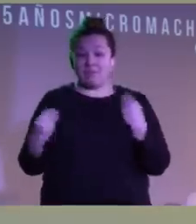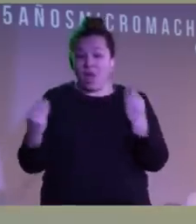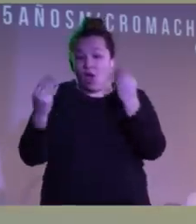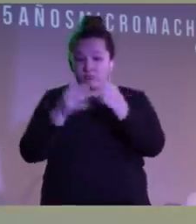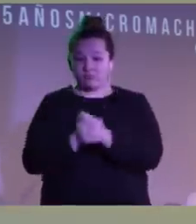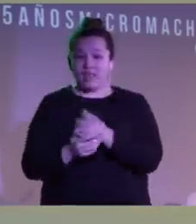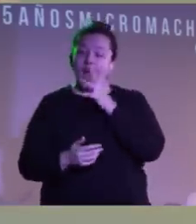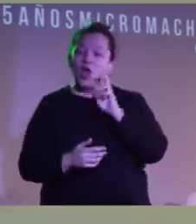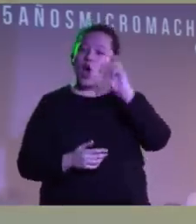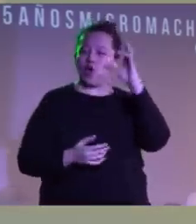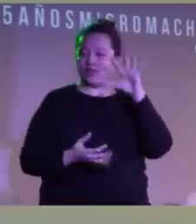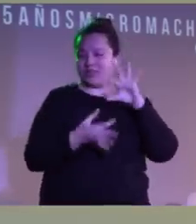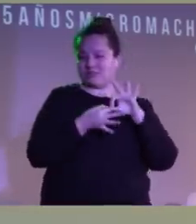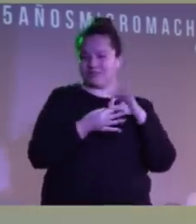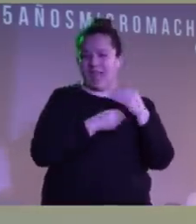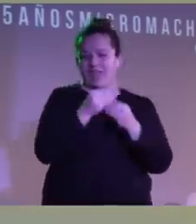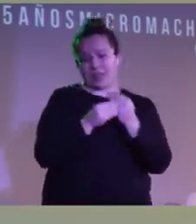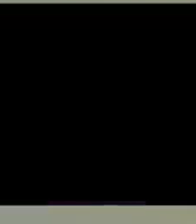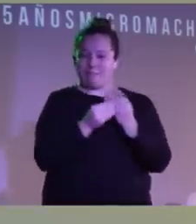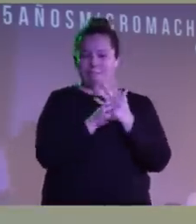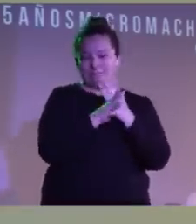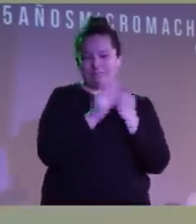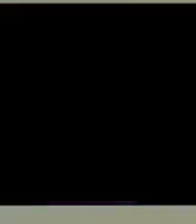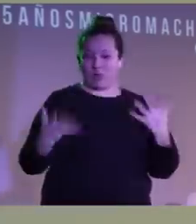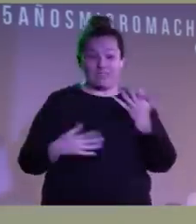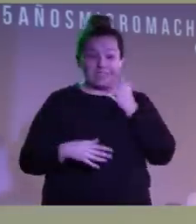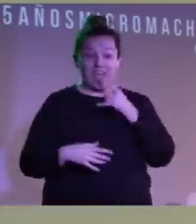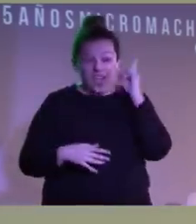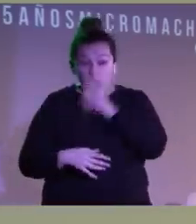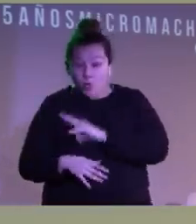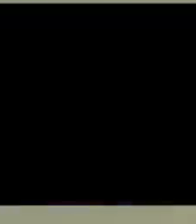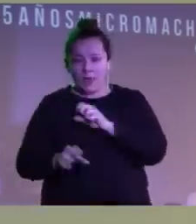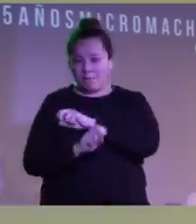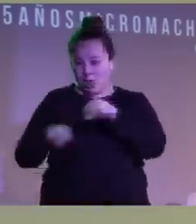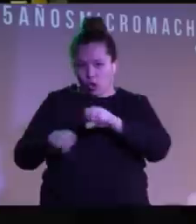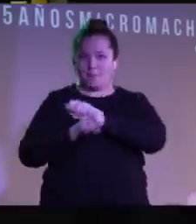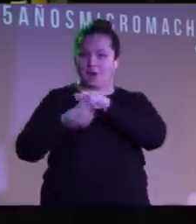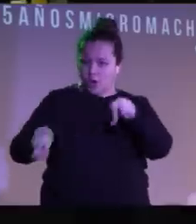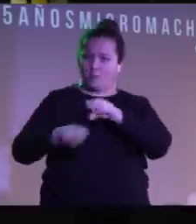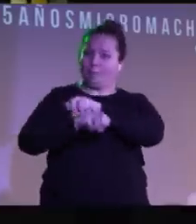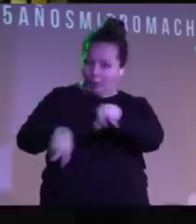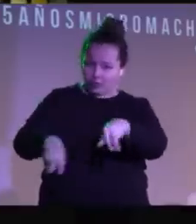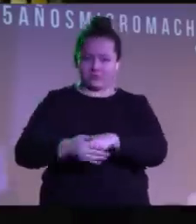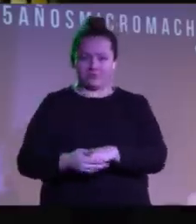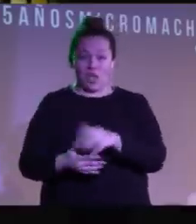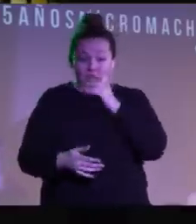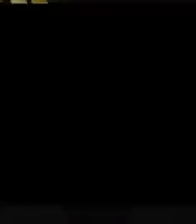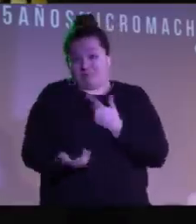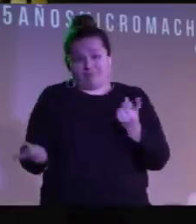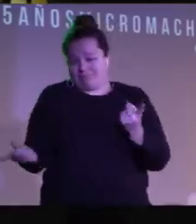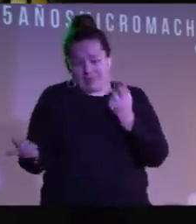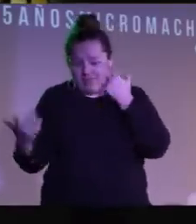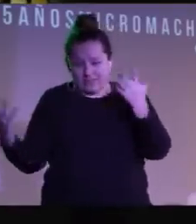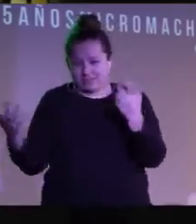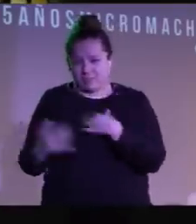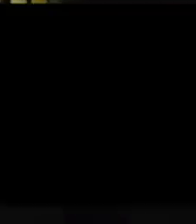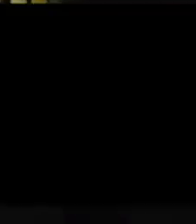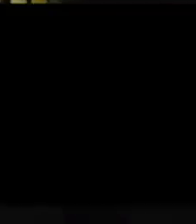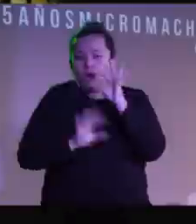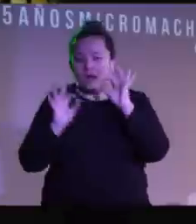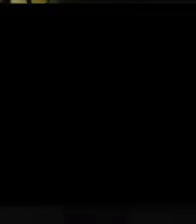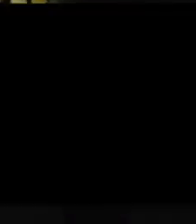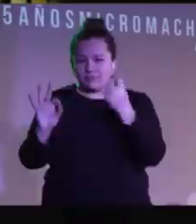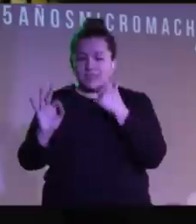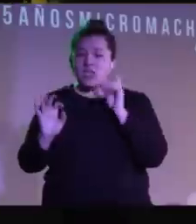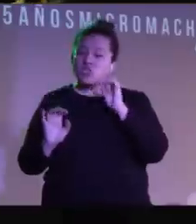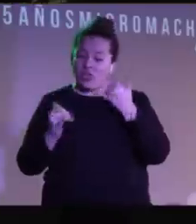Que ahora tiene a otra. Que se lo hace mejor. Porque si antes era un hijo puta, ahora es peor, ahora es peor, ahora es peor. Por mí, vamos, que yo soy la mala mujer. Que ha